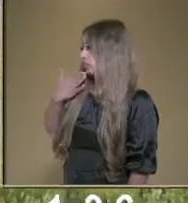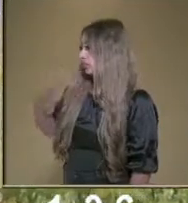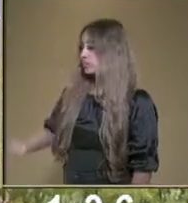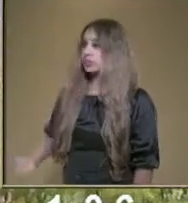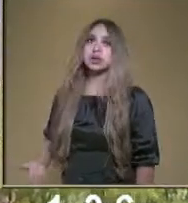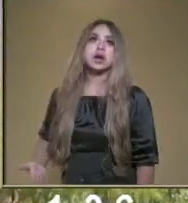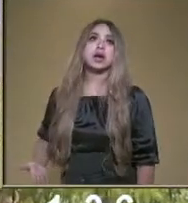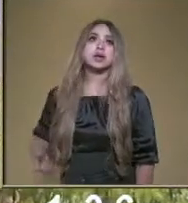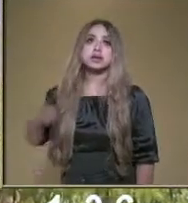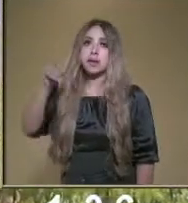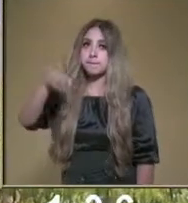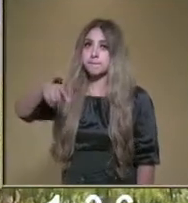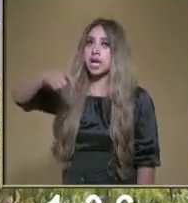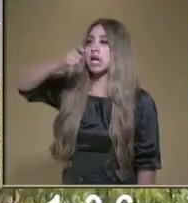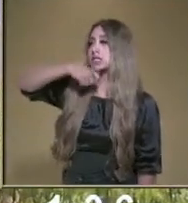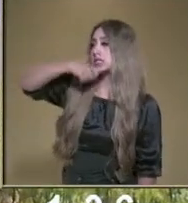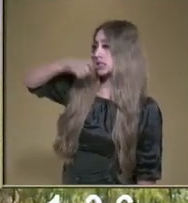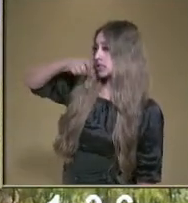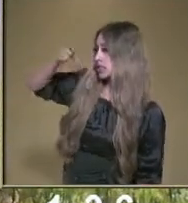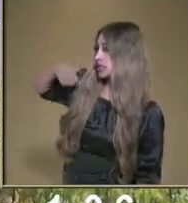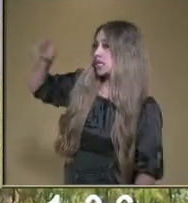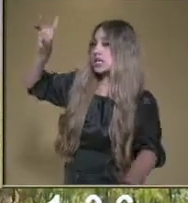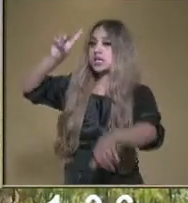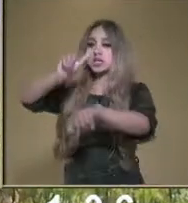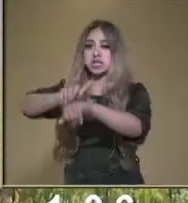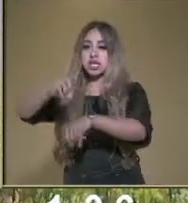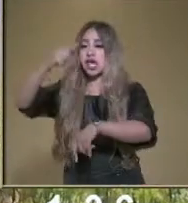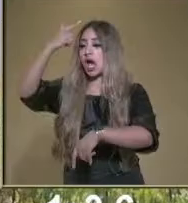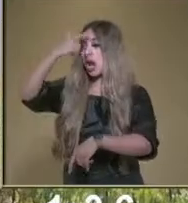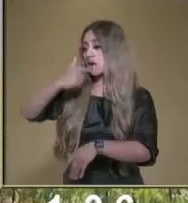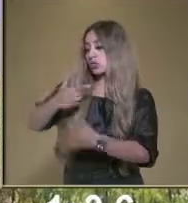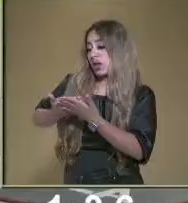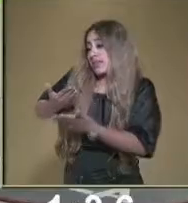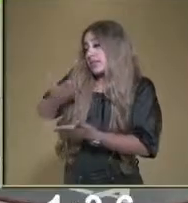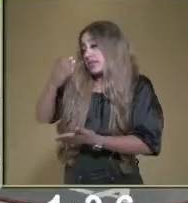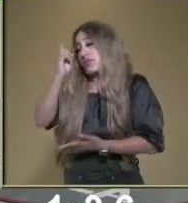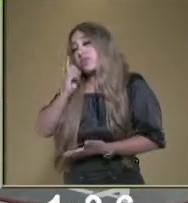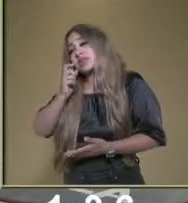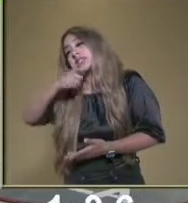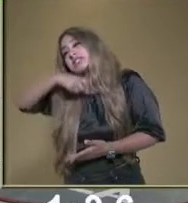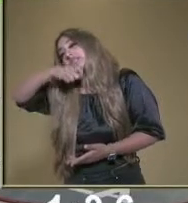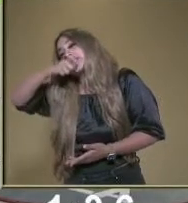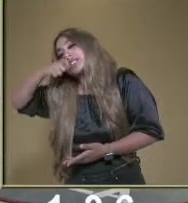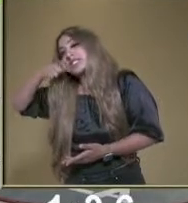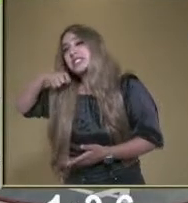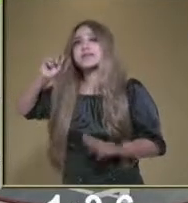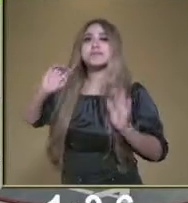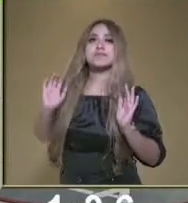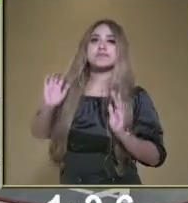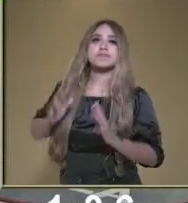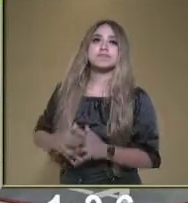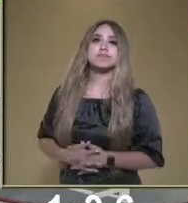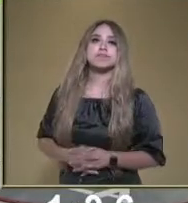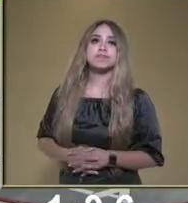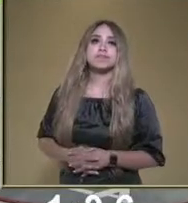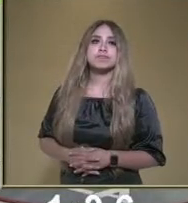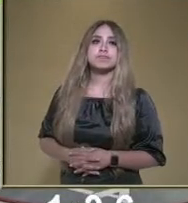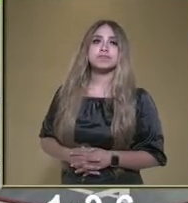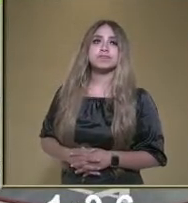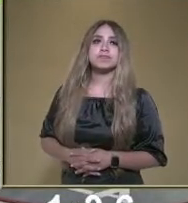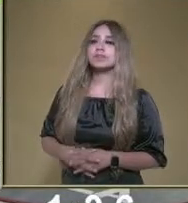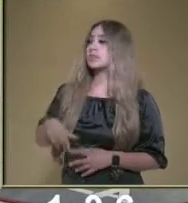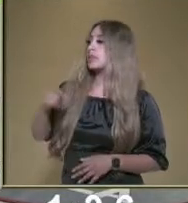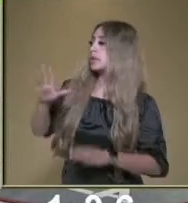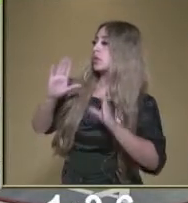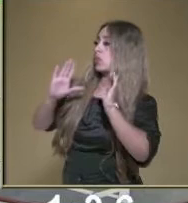lavamos los dientes de día, de noche, antes de dormir. ¿Sabes qué más? Cuidamos los